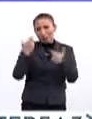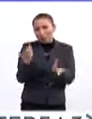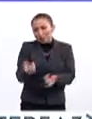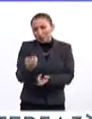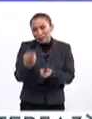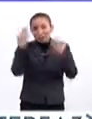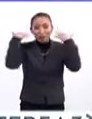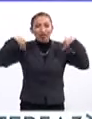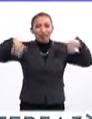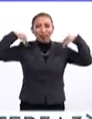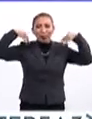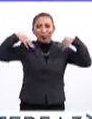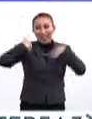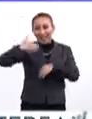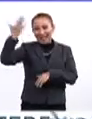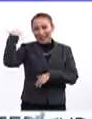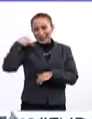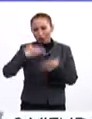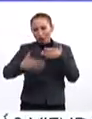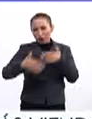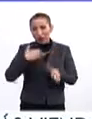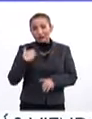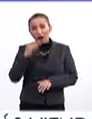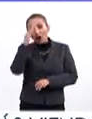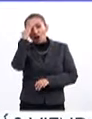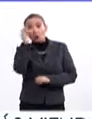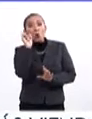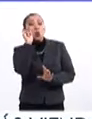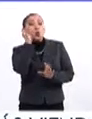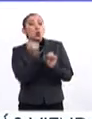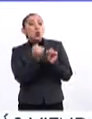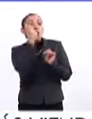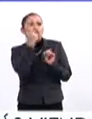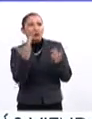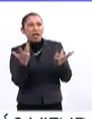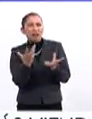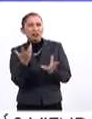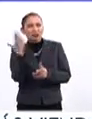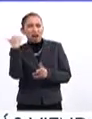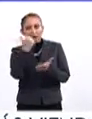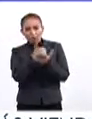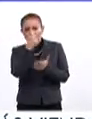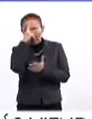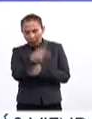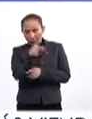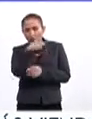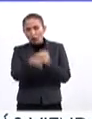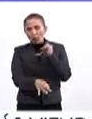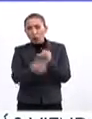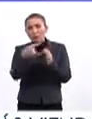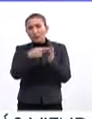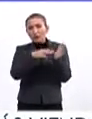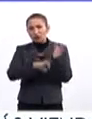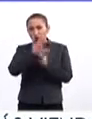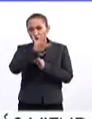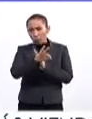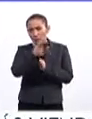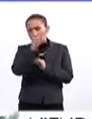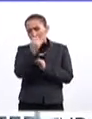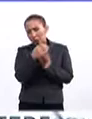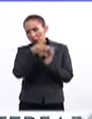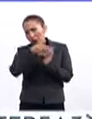Entonces, bueno, se conoció solamente que esta se realizó en la Ciudad de México a finales de los años 50.